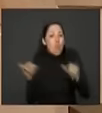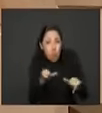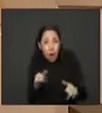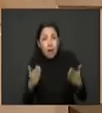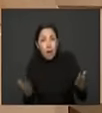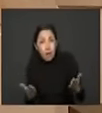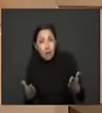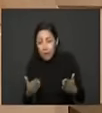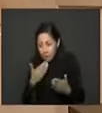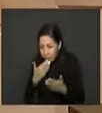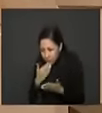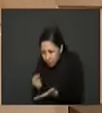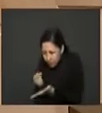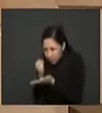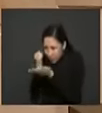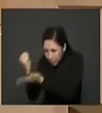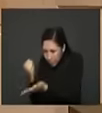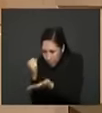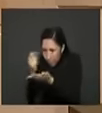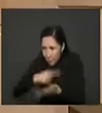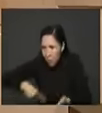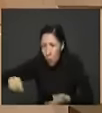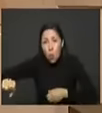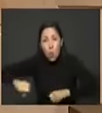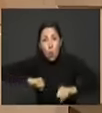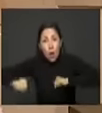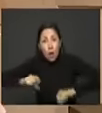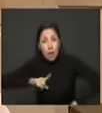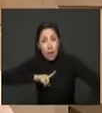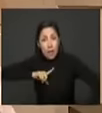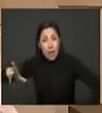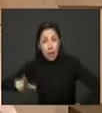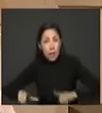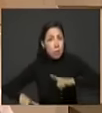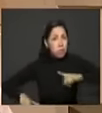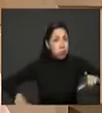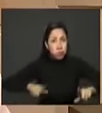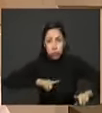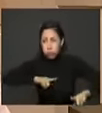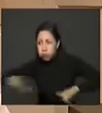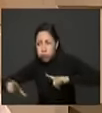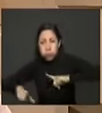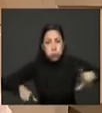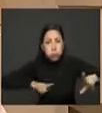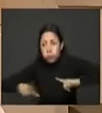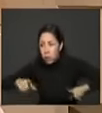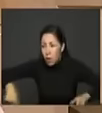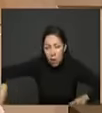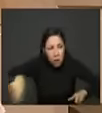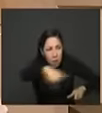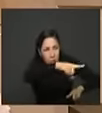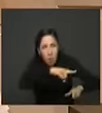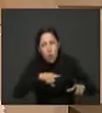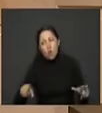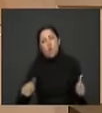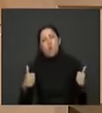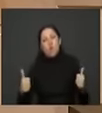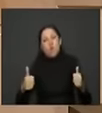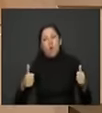ciudadana y de organización que tendría ese fondo de iniciativas ciudadanas para la paz sería enorme.